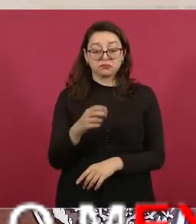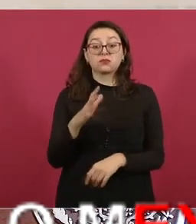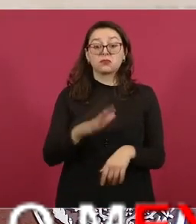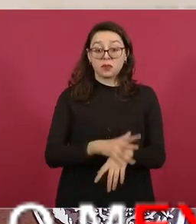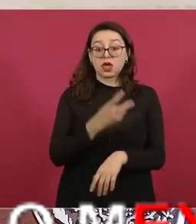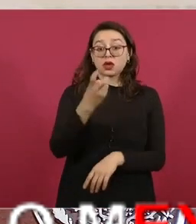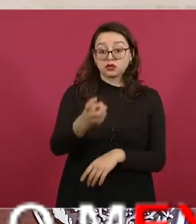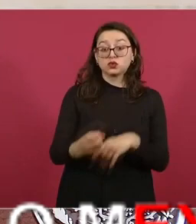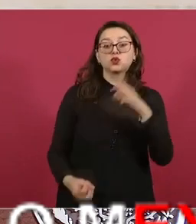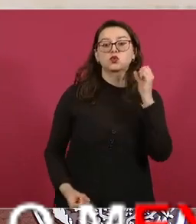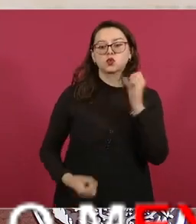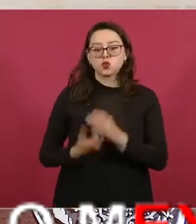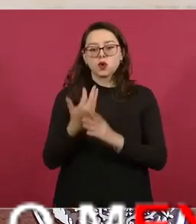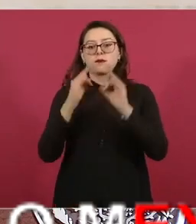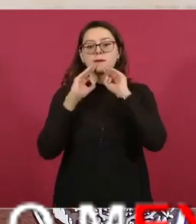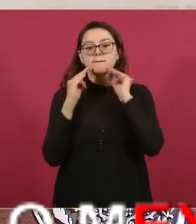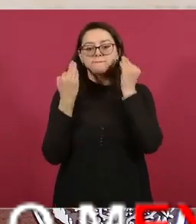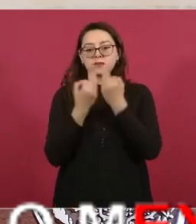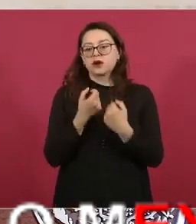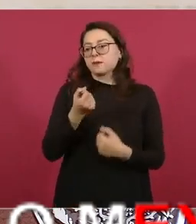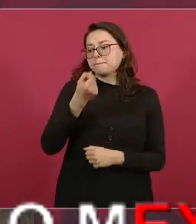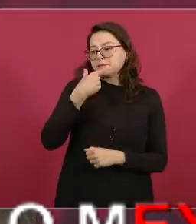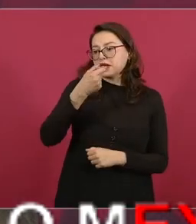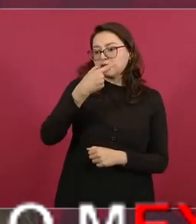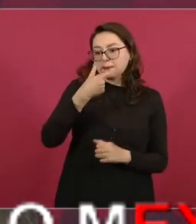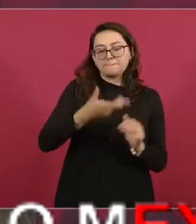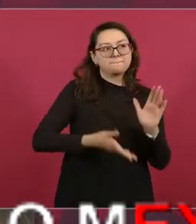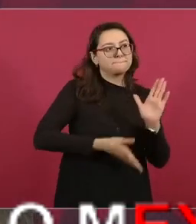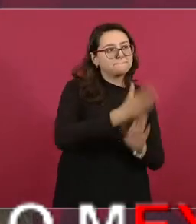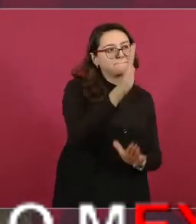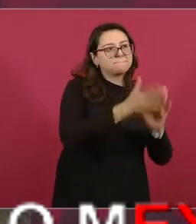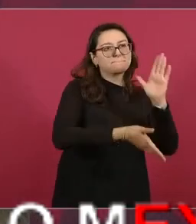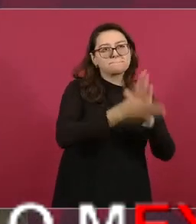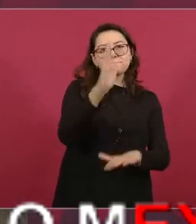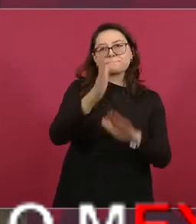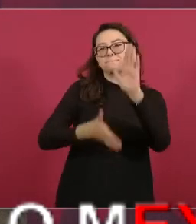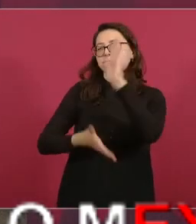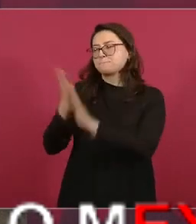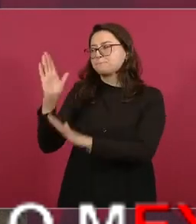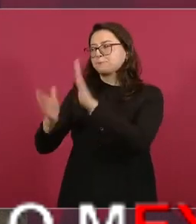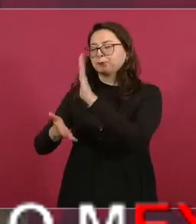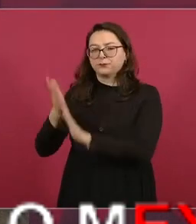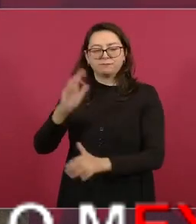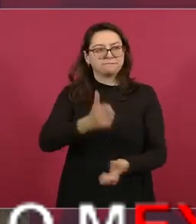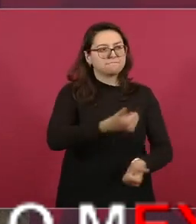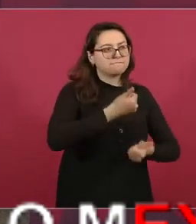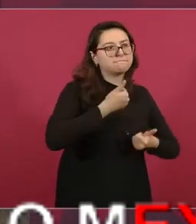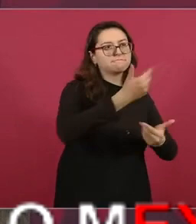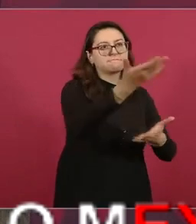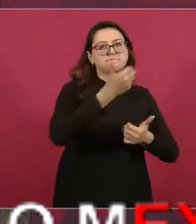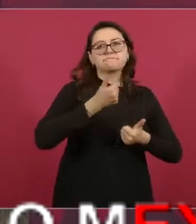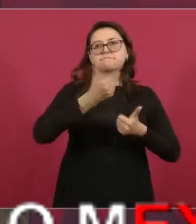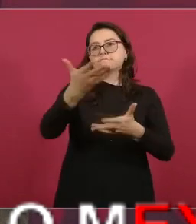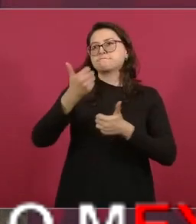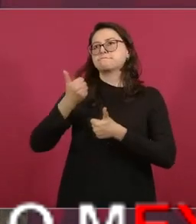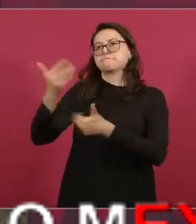bodega que compramos se hizo un avalúo